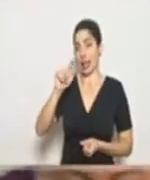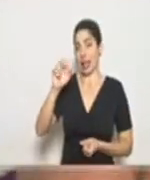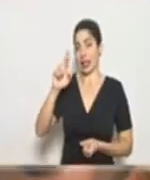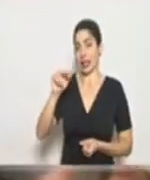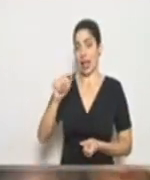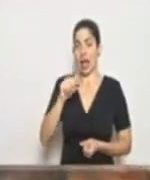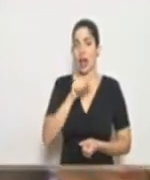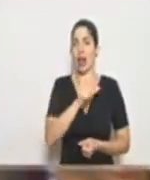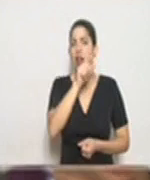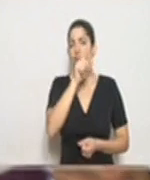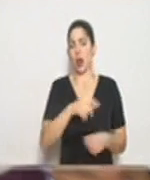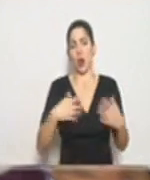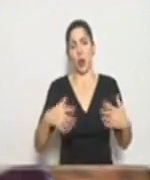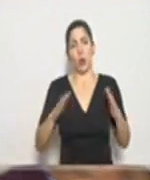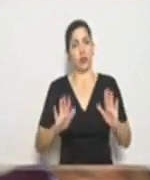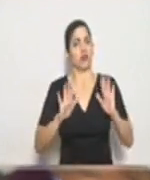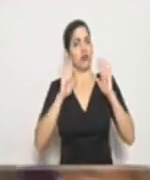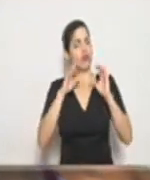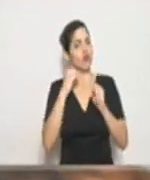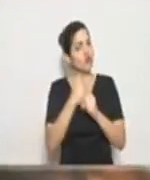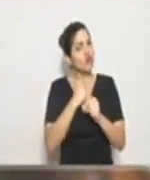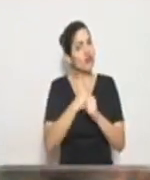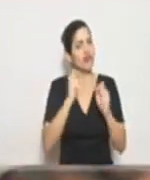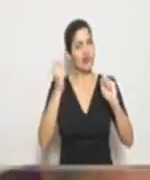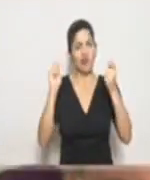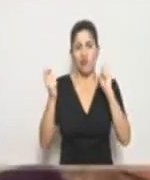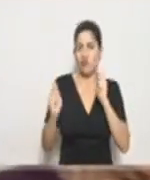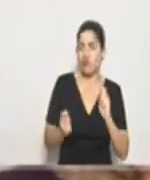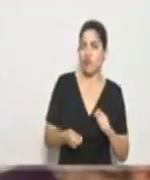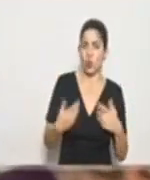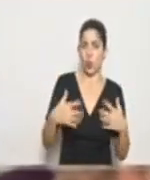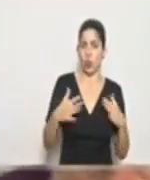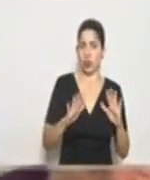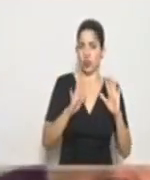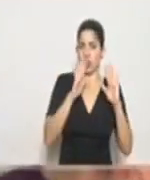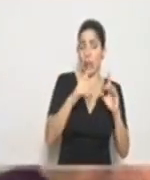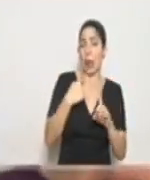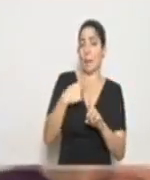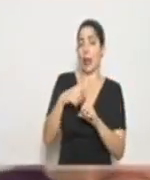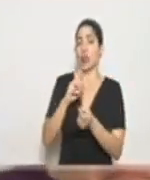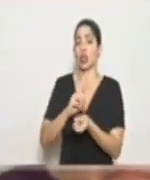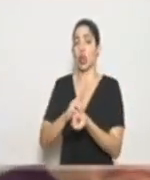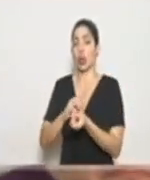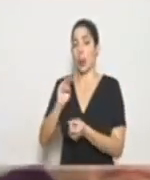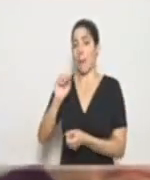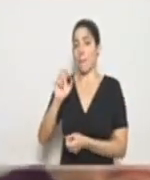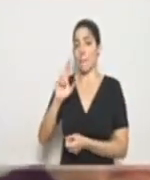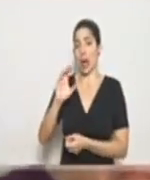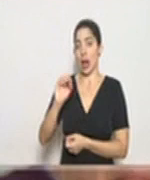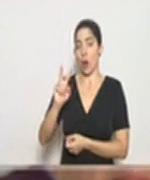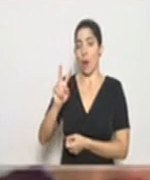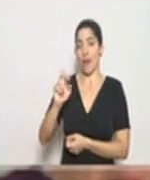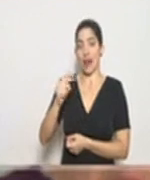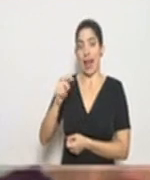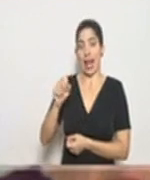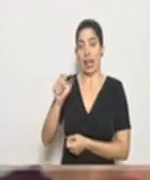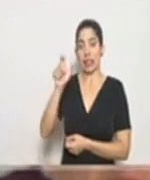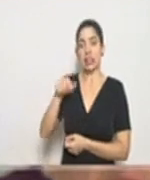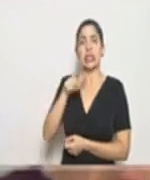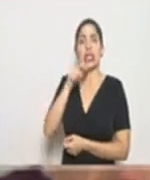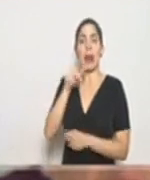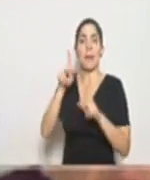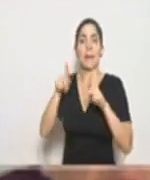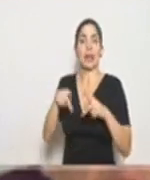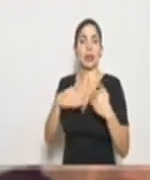excelente trabajo en esta reconversión y el doctor Marco Vargas, que va a ser la persona